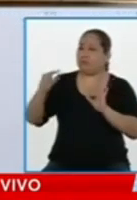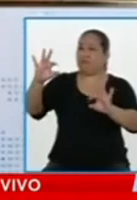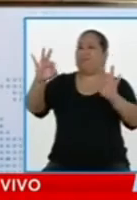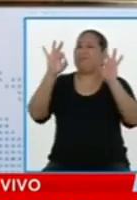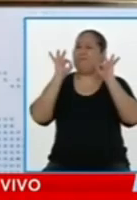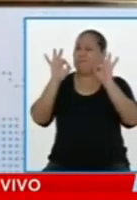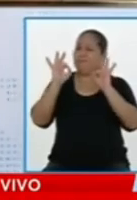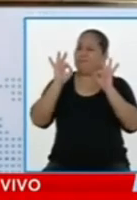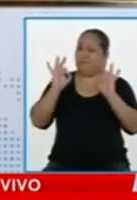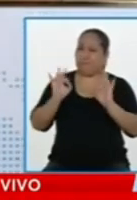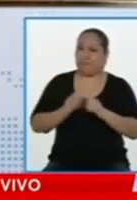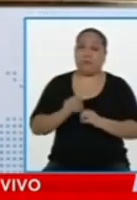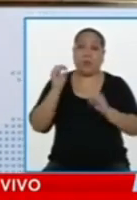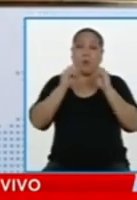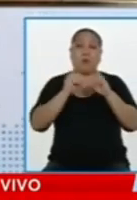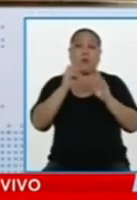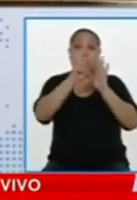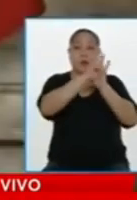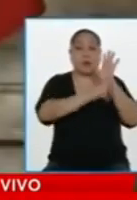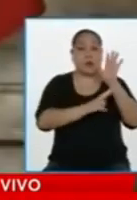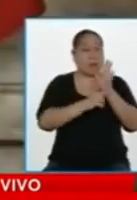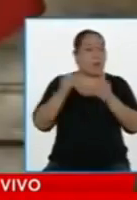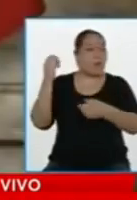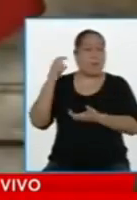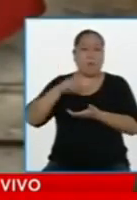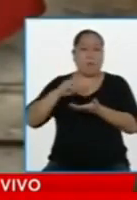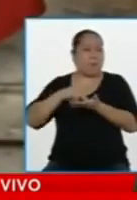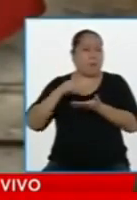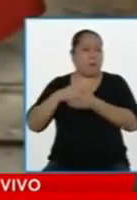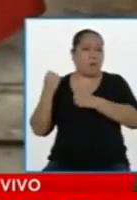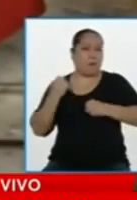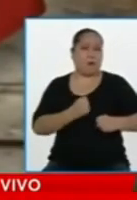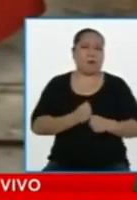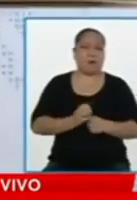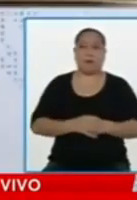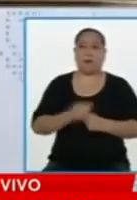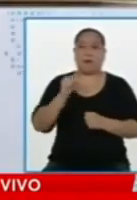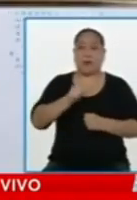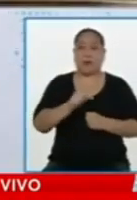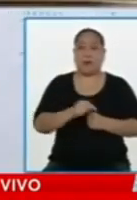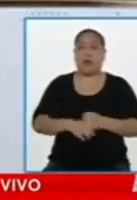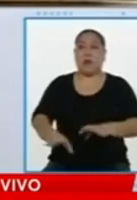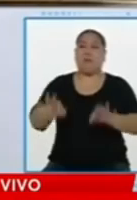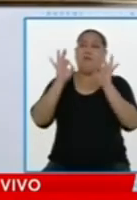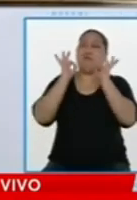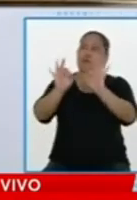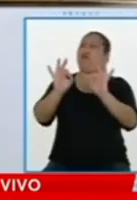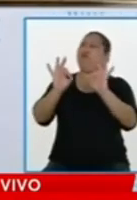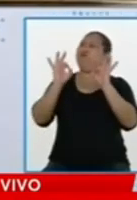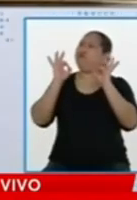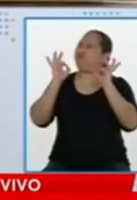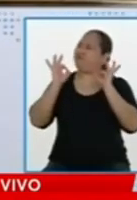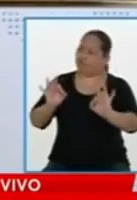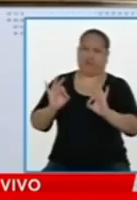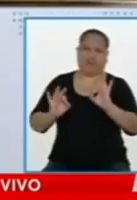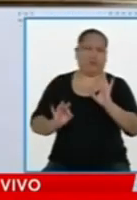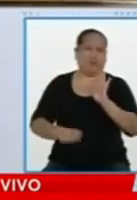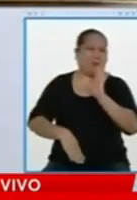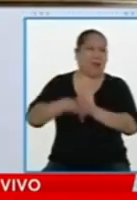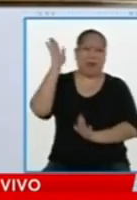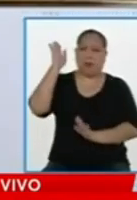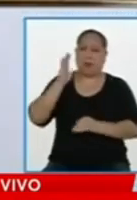Cuando las fuerzas principales, los factores principales, los elementos principales de la sociedad peruana,